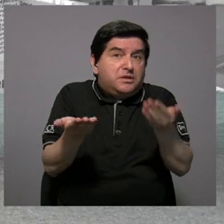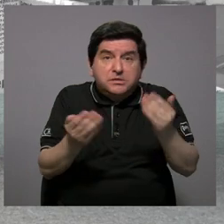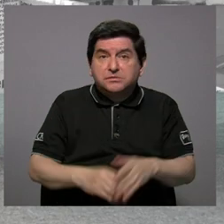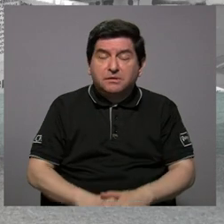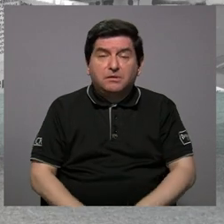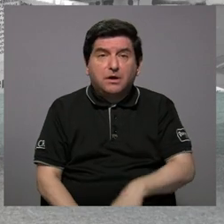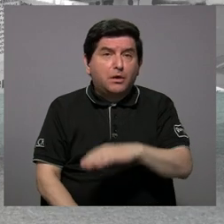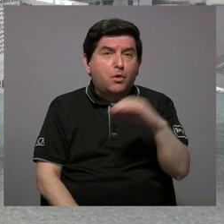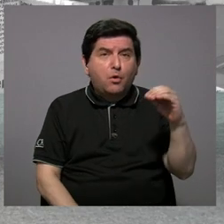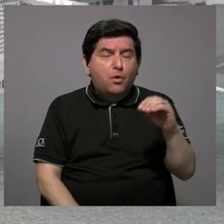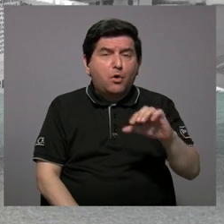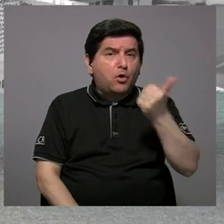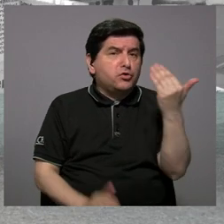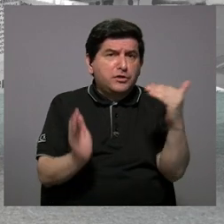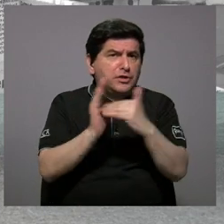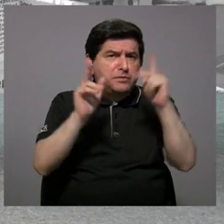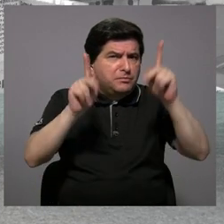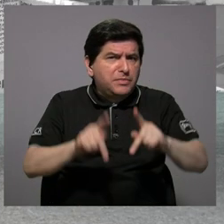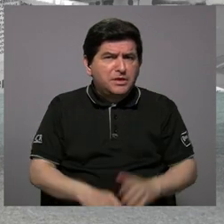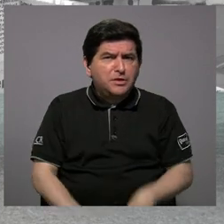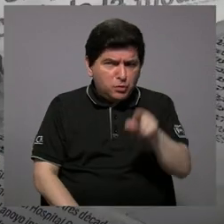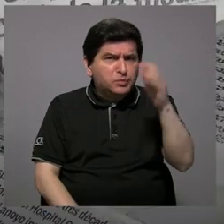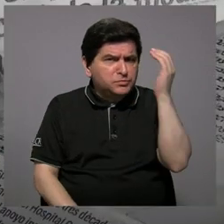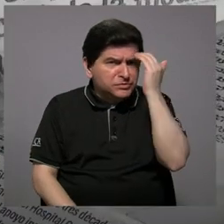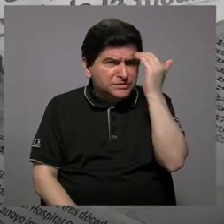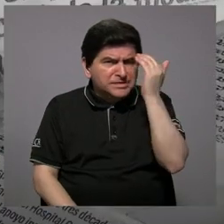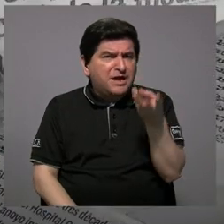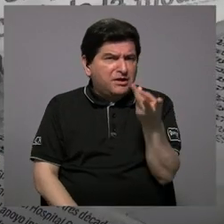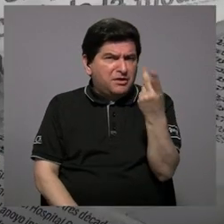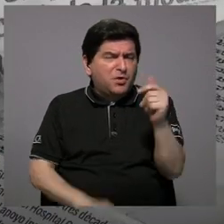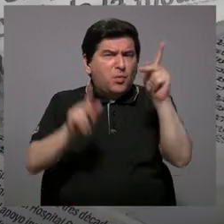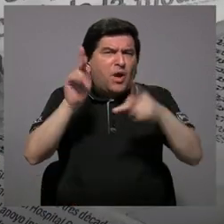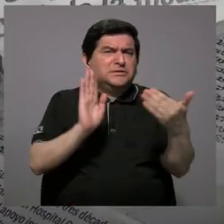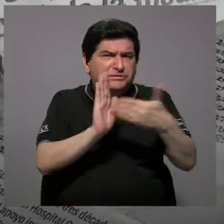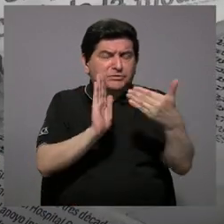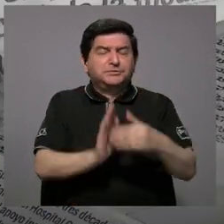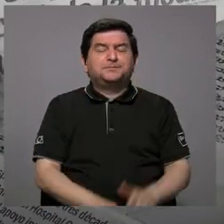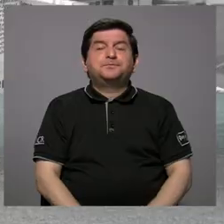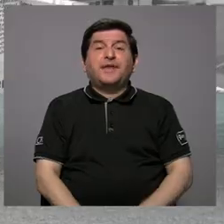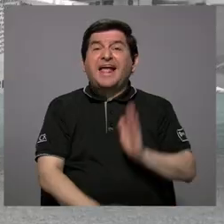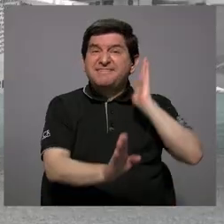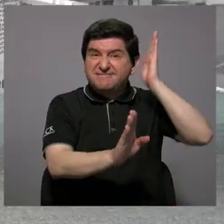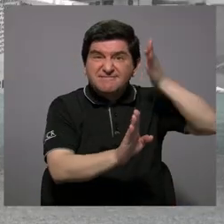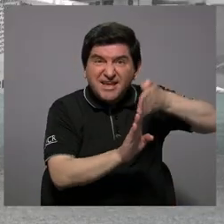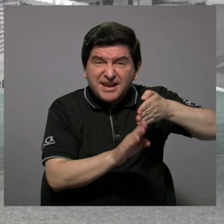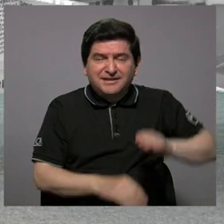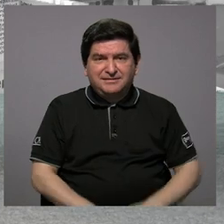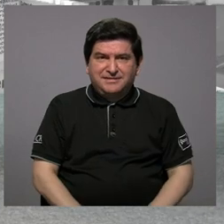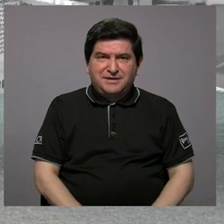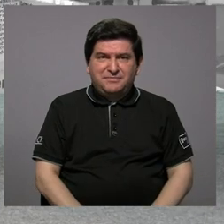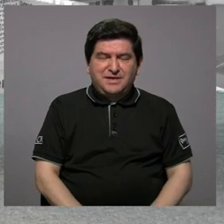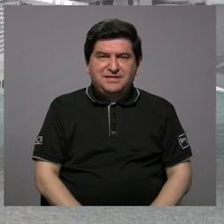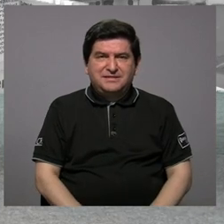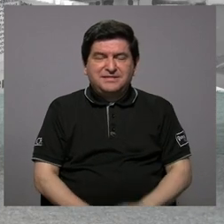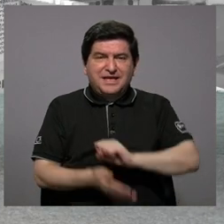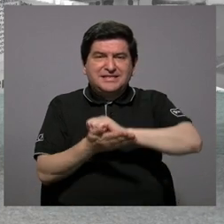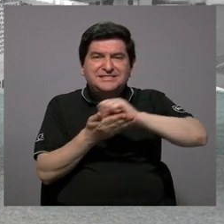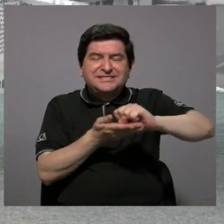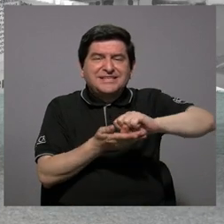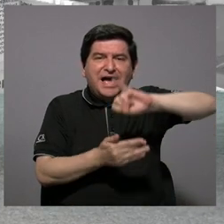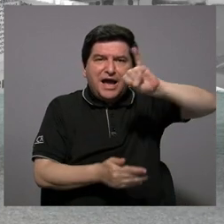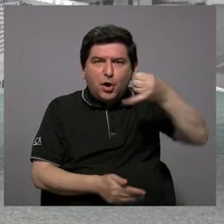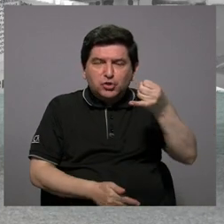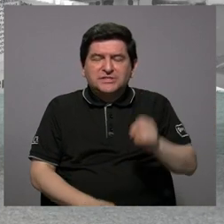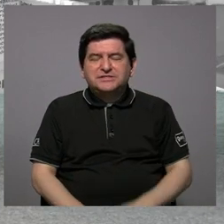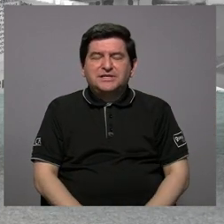son 10 mil personas. ¿Cuántas personas se están viendo afectadas? Ok, directamente del cantón de San Josecito somos 8